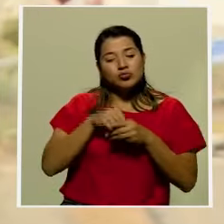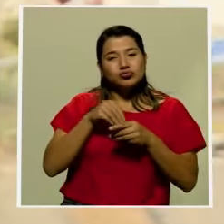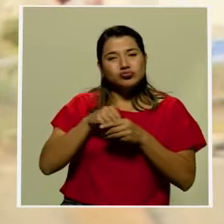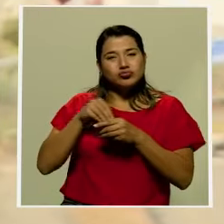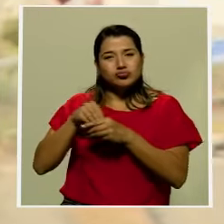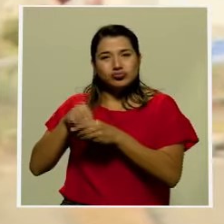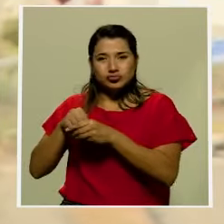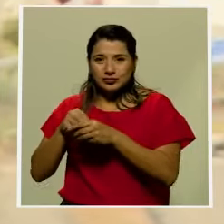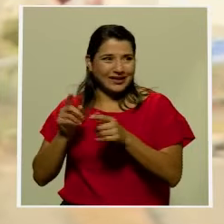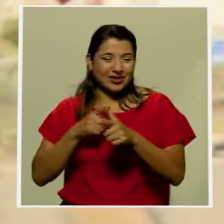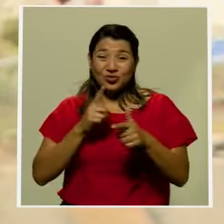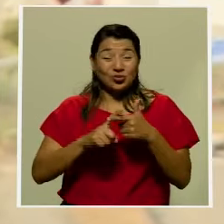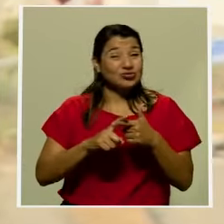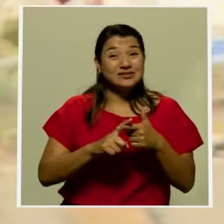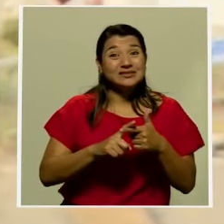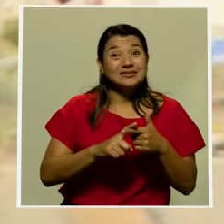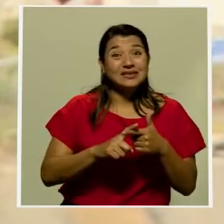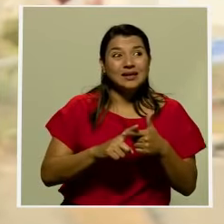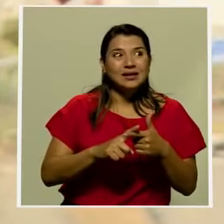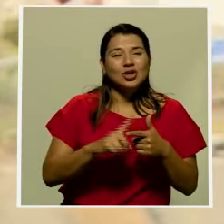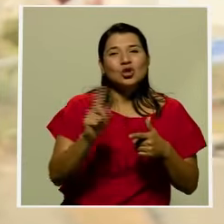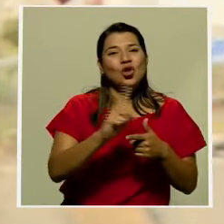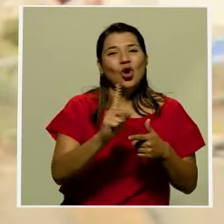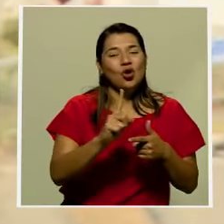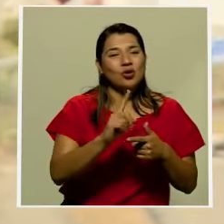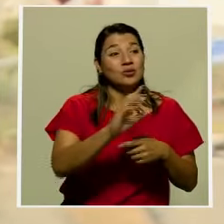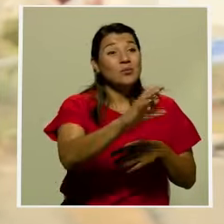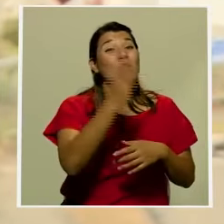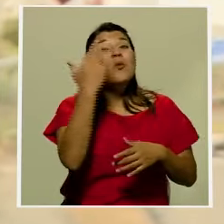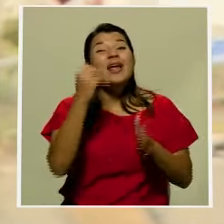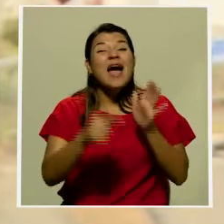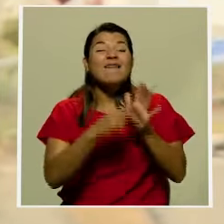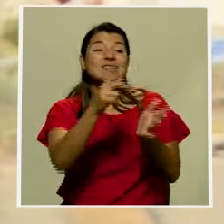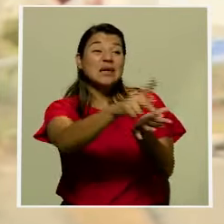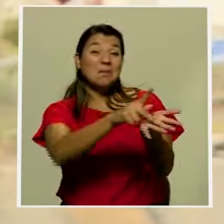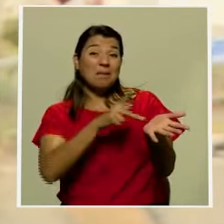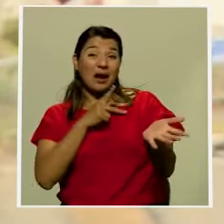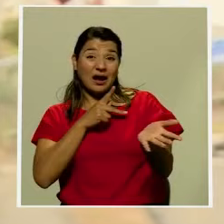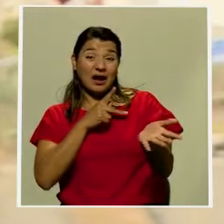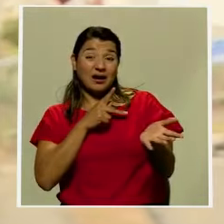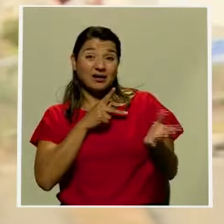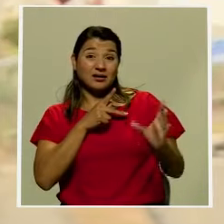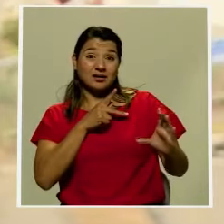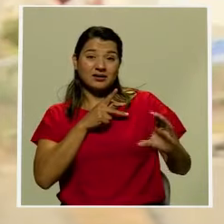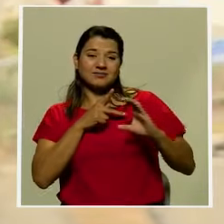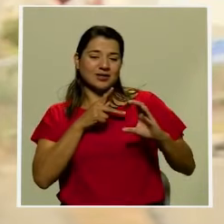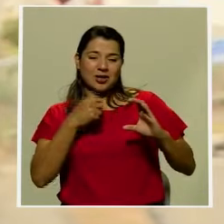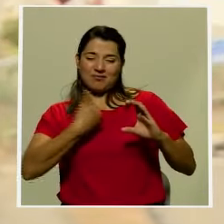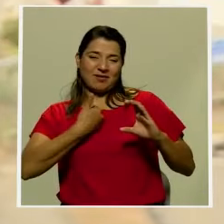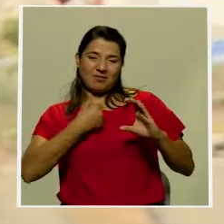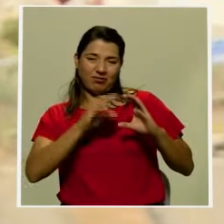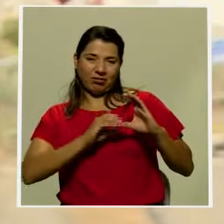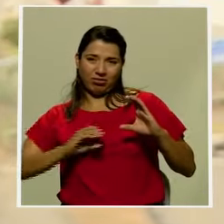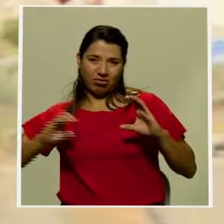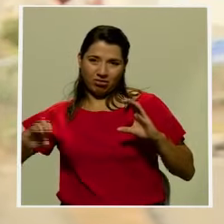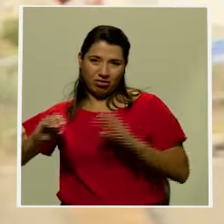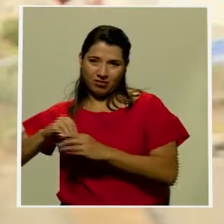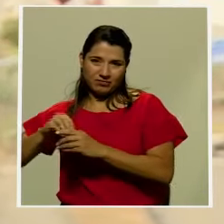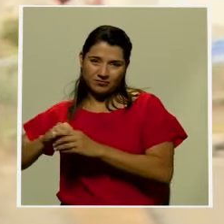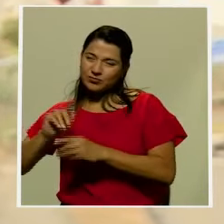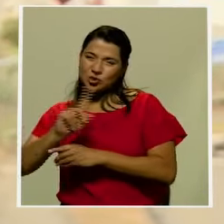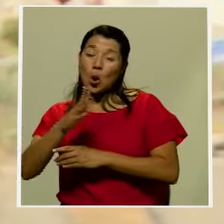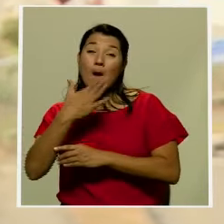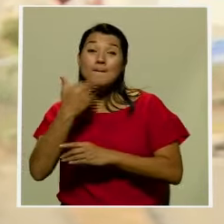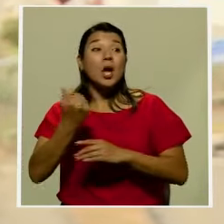ese ingreso. Muchas veces si vemos el ingreso en la cuenta lo terminamos gastando. Es mejor que antes de que ingrese la cuenta ya ingrese a la